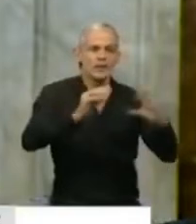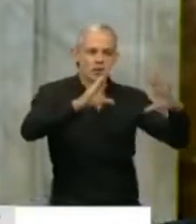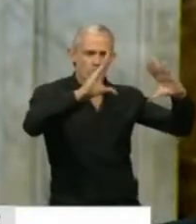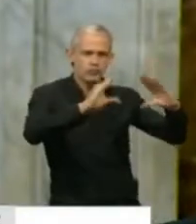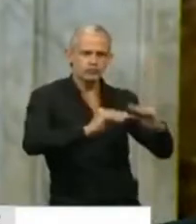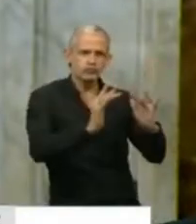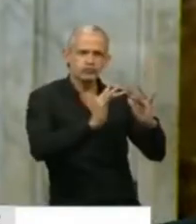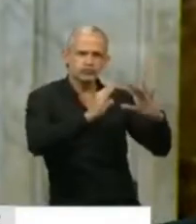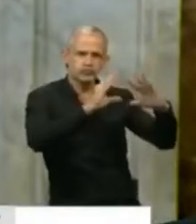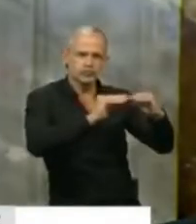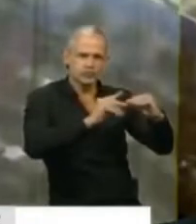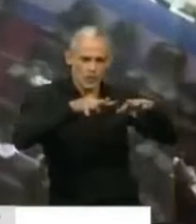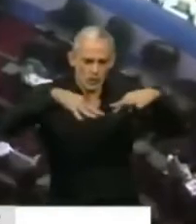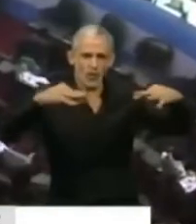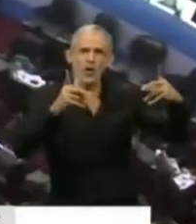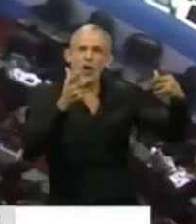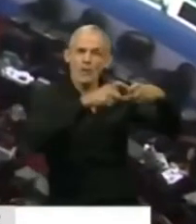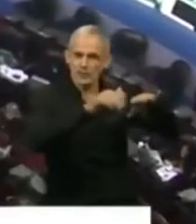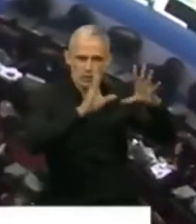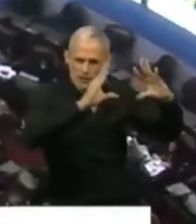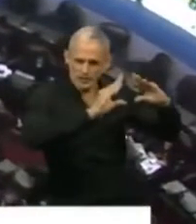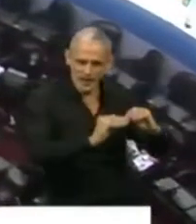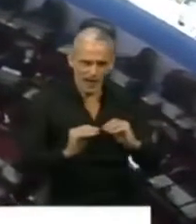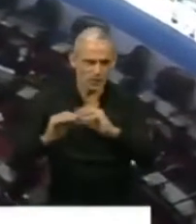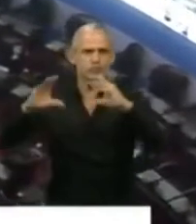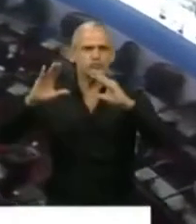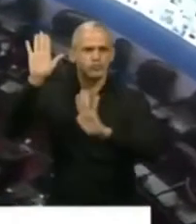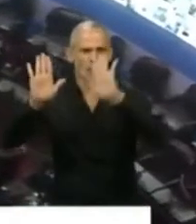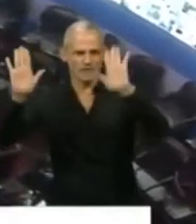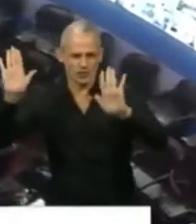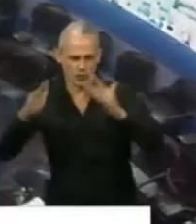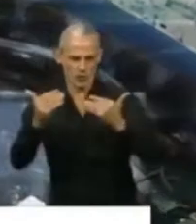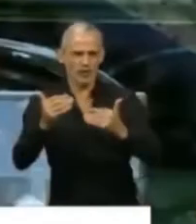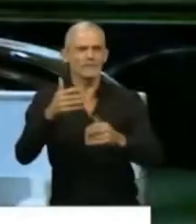el funcionamiento de la Cámara en comisión. Tiene la palabra la diputada Cristina Álvarez Rodríguez.